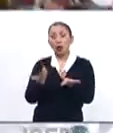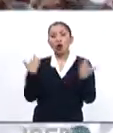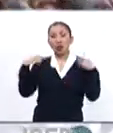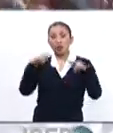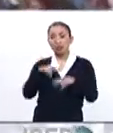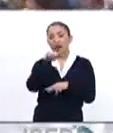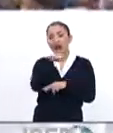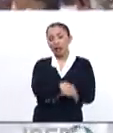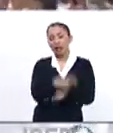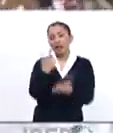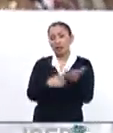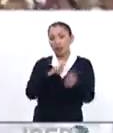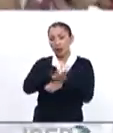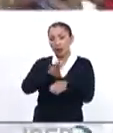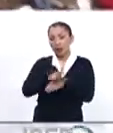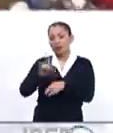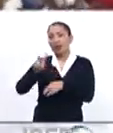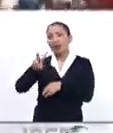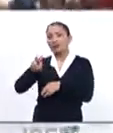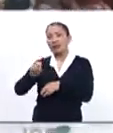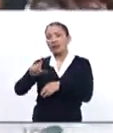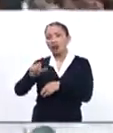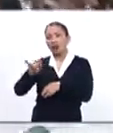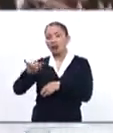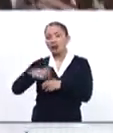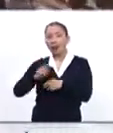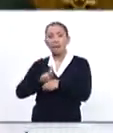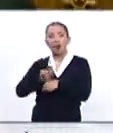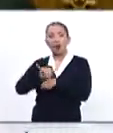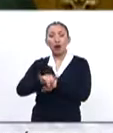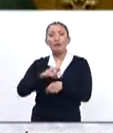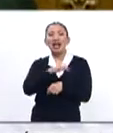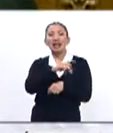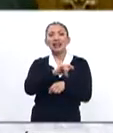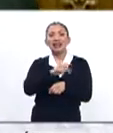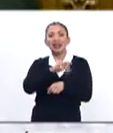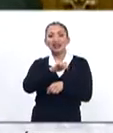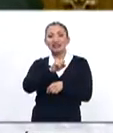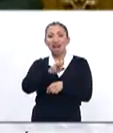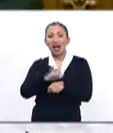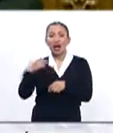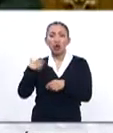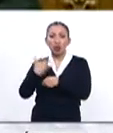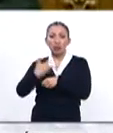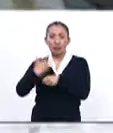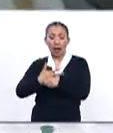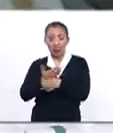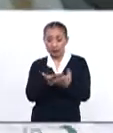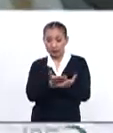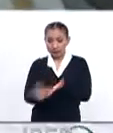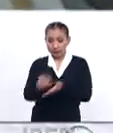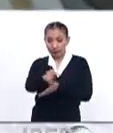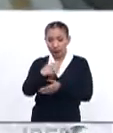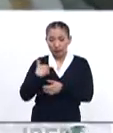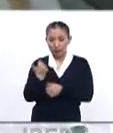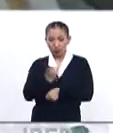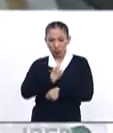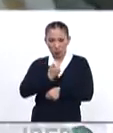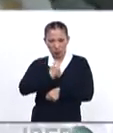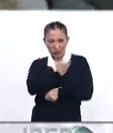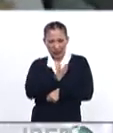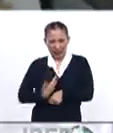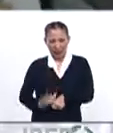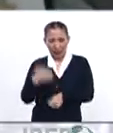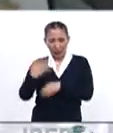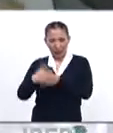representante en Brasil, David Olsen en Paraguay y María Teresa Romero en Guatemala. Por su parte, el autoproclamado